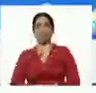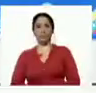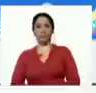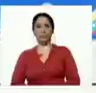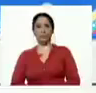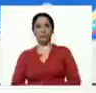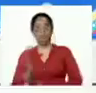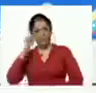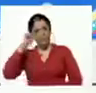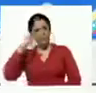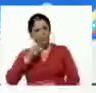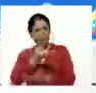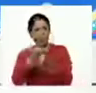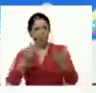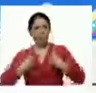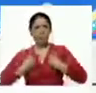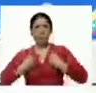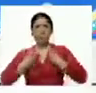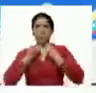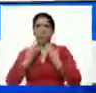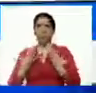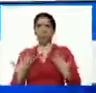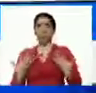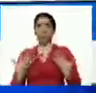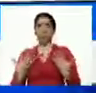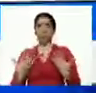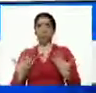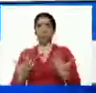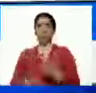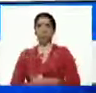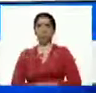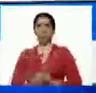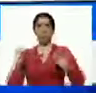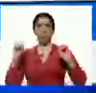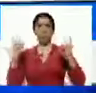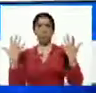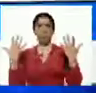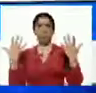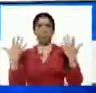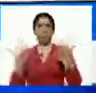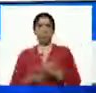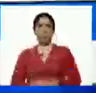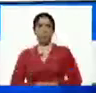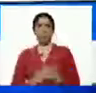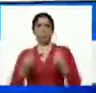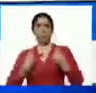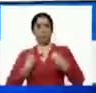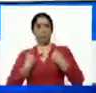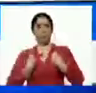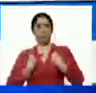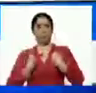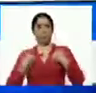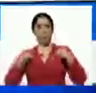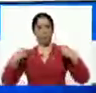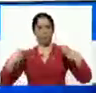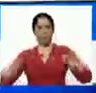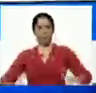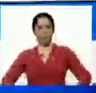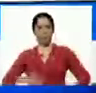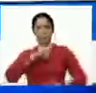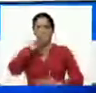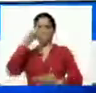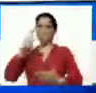recuerden ustedes el vivir viviendo, lograr una vida humanamente